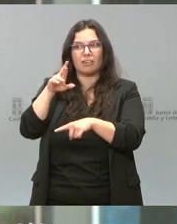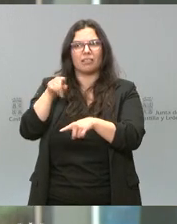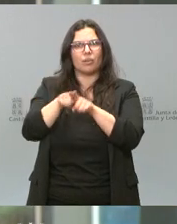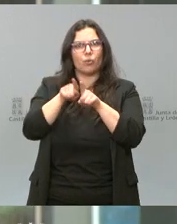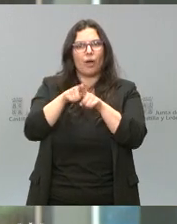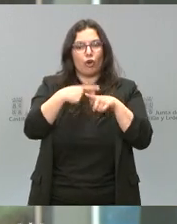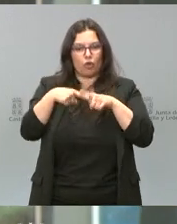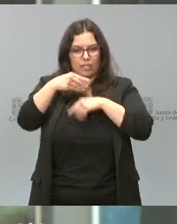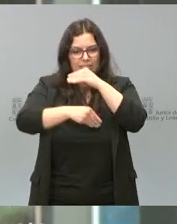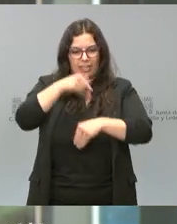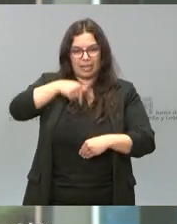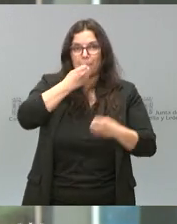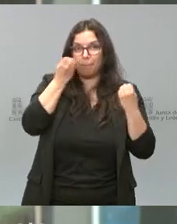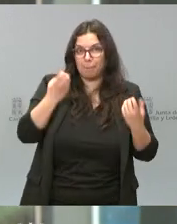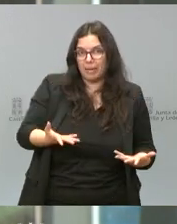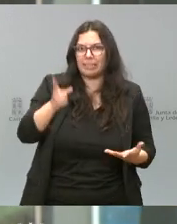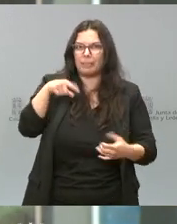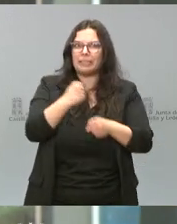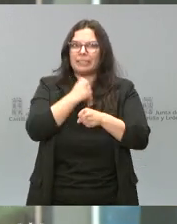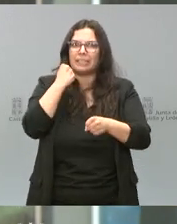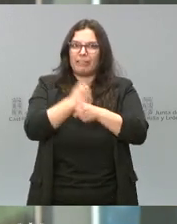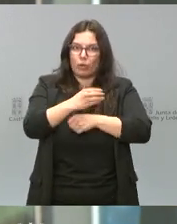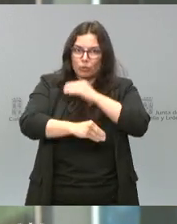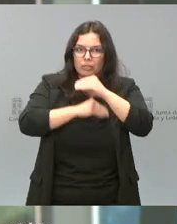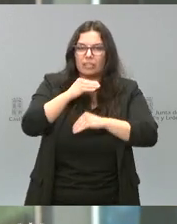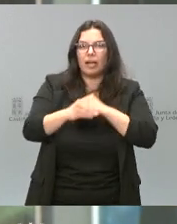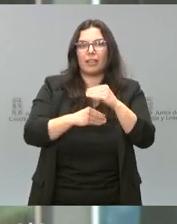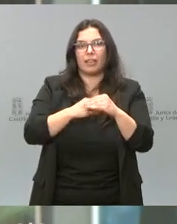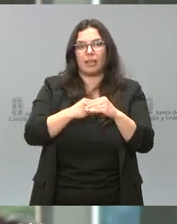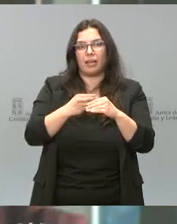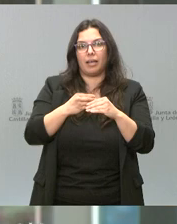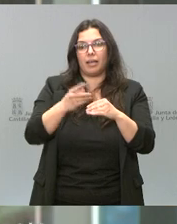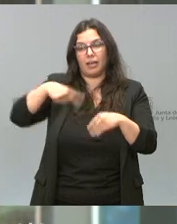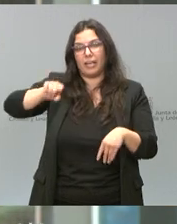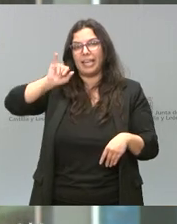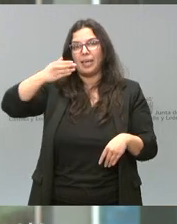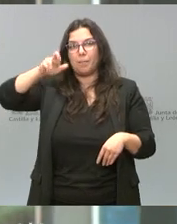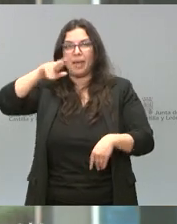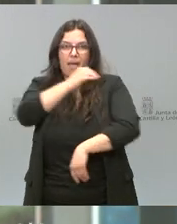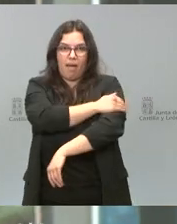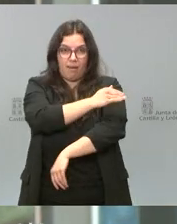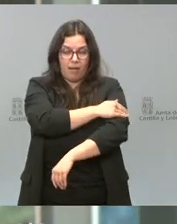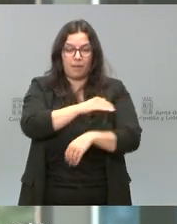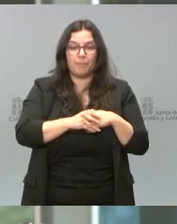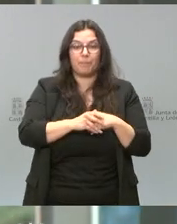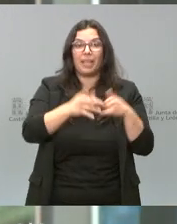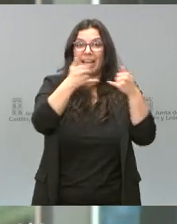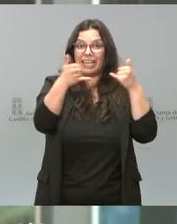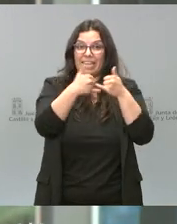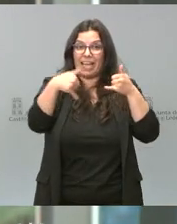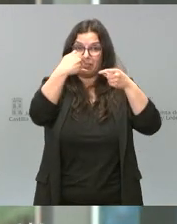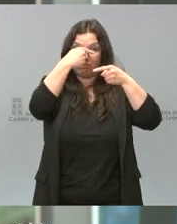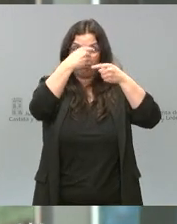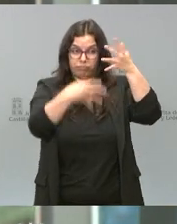que se hacen aquí las cosas y de la labor que se hace por parte de Iberaval. Son líneas que ayudan a superar las limitaciones